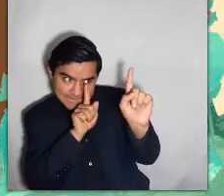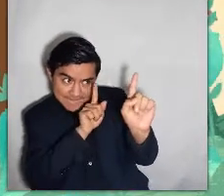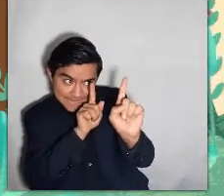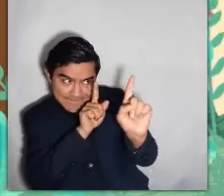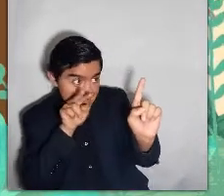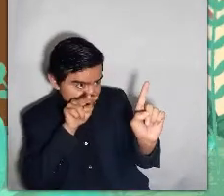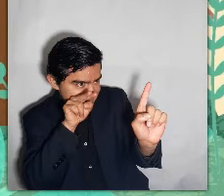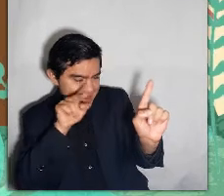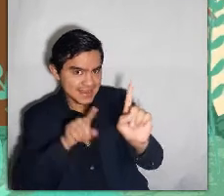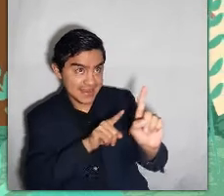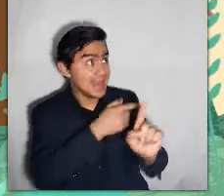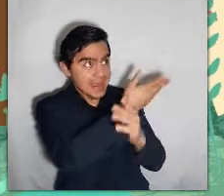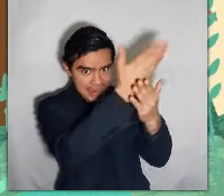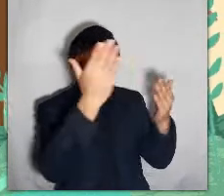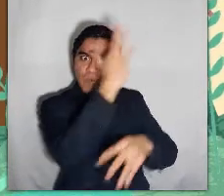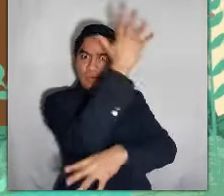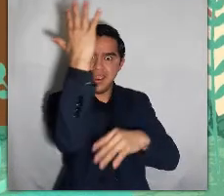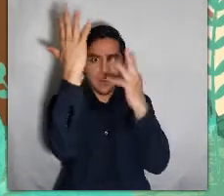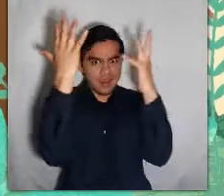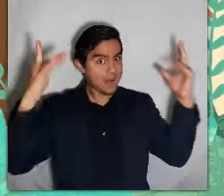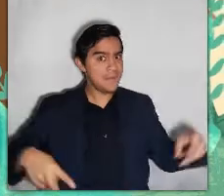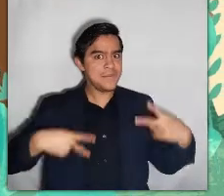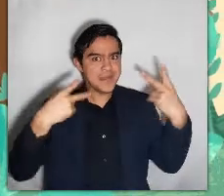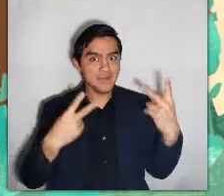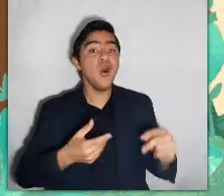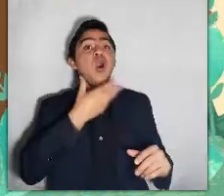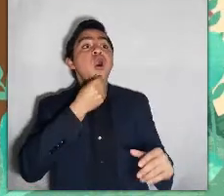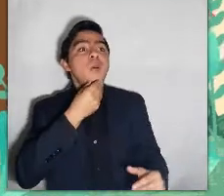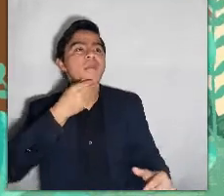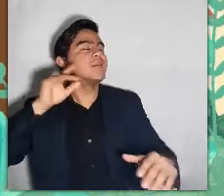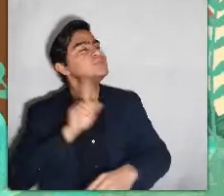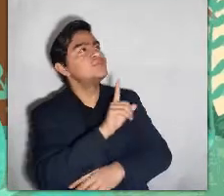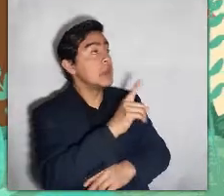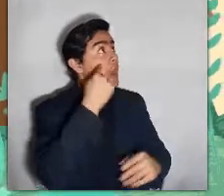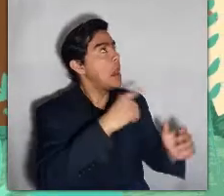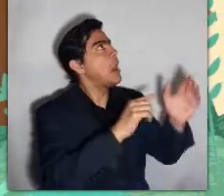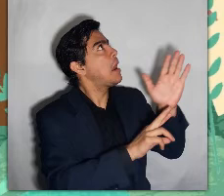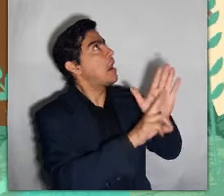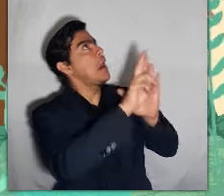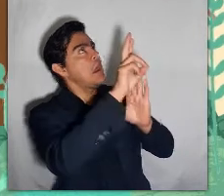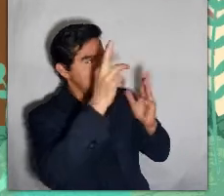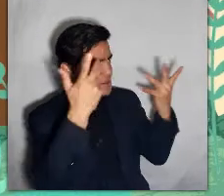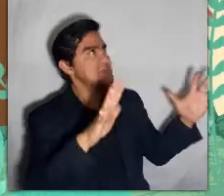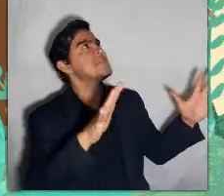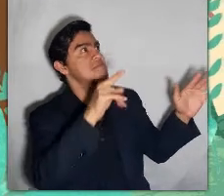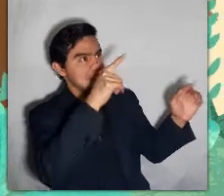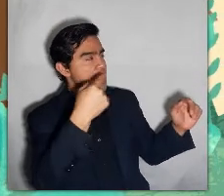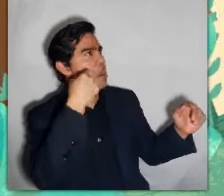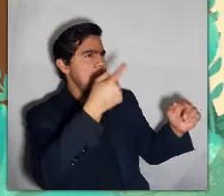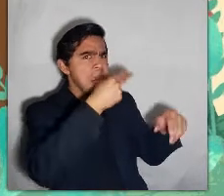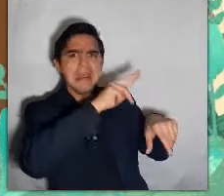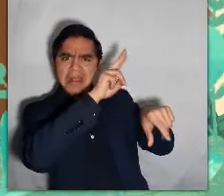de este cuando descubriera que los árboles estaban tan vivos. Enseguida, maderucho encontró el árbol.